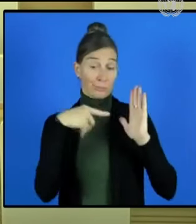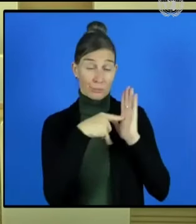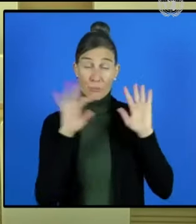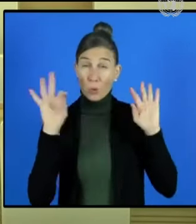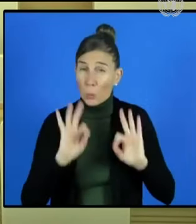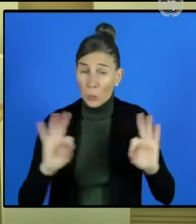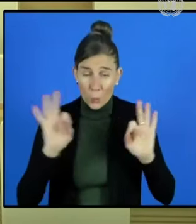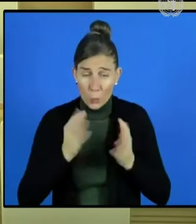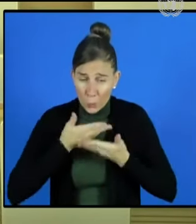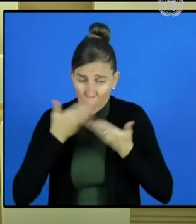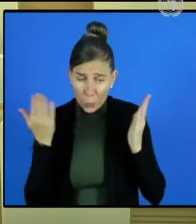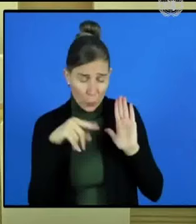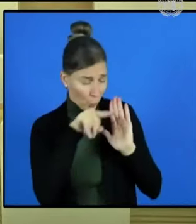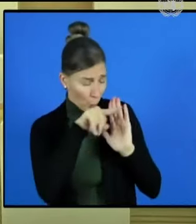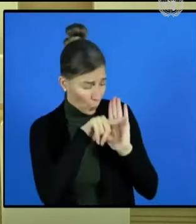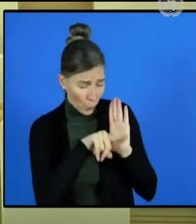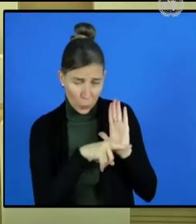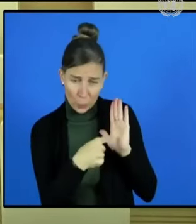mencionan.